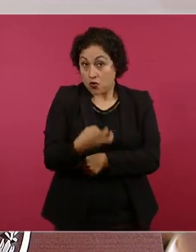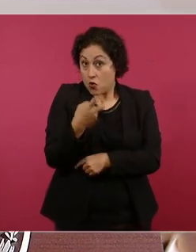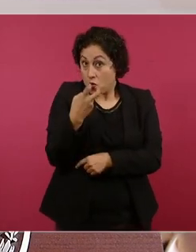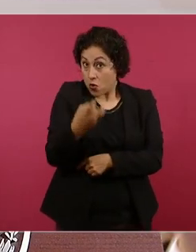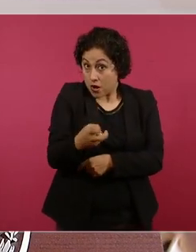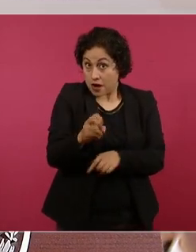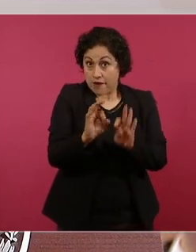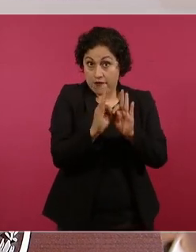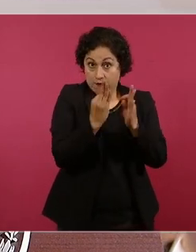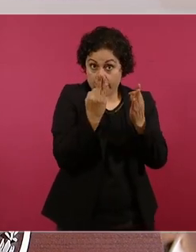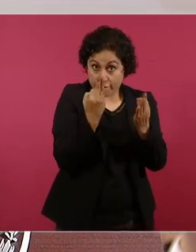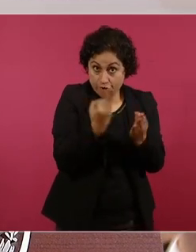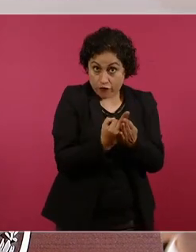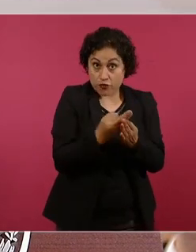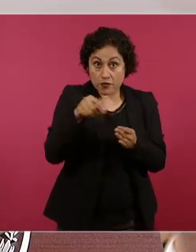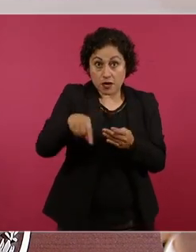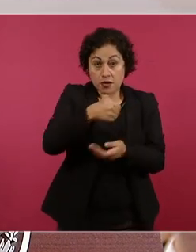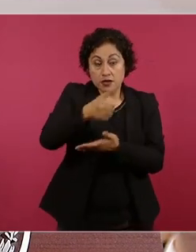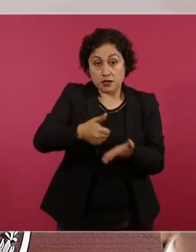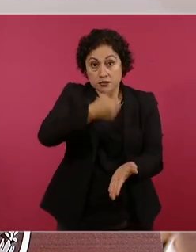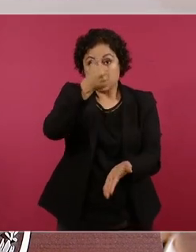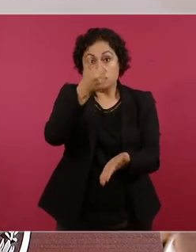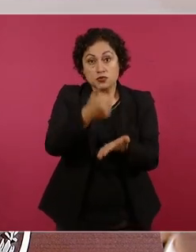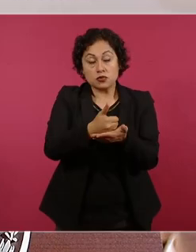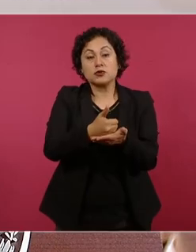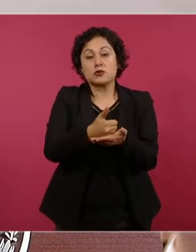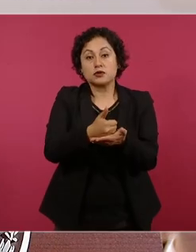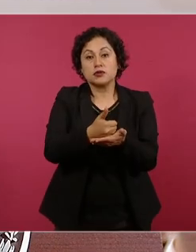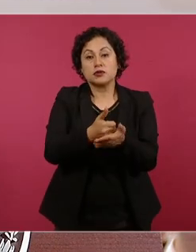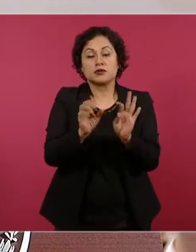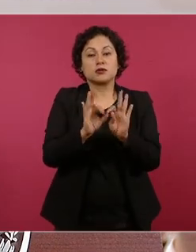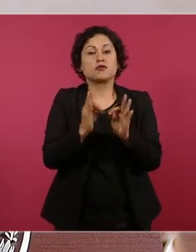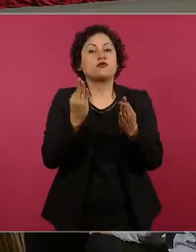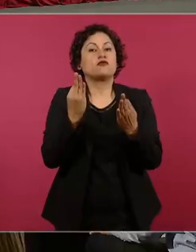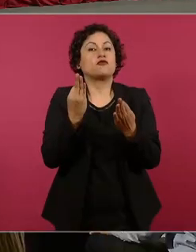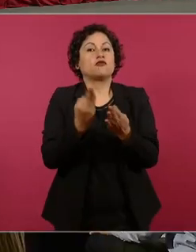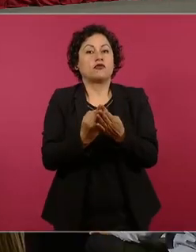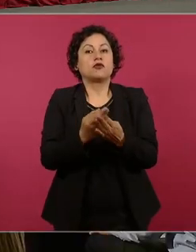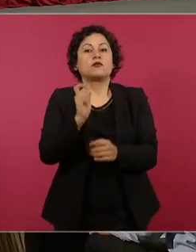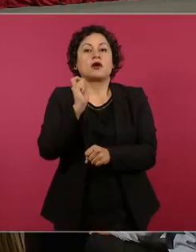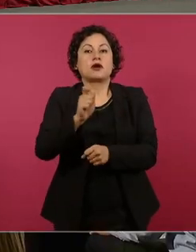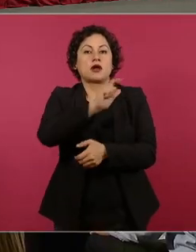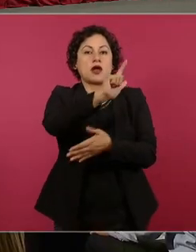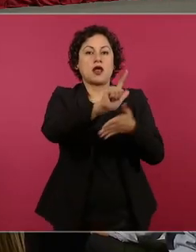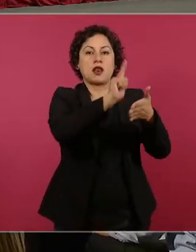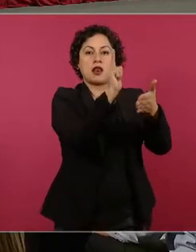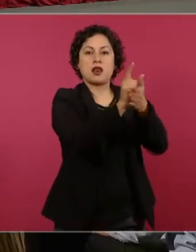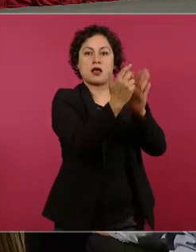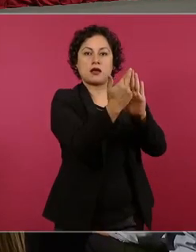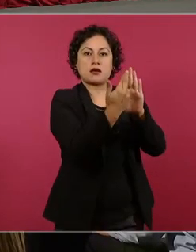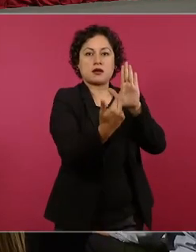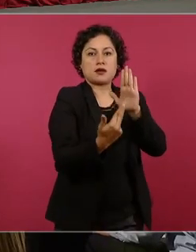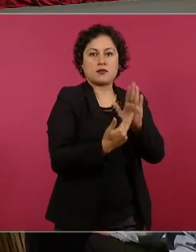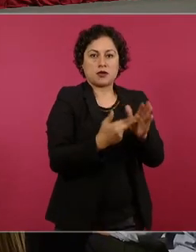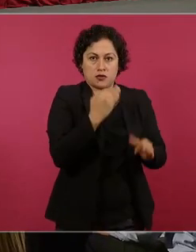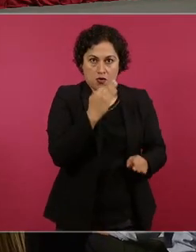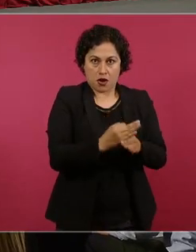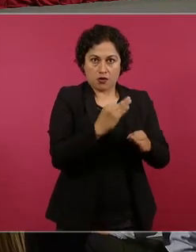en la ciudad está basada en la ley en los protocolos vigentes